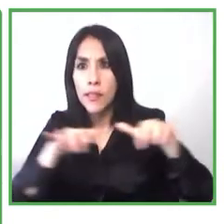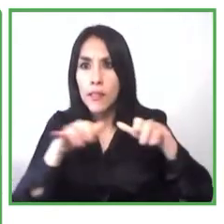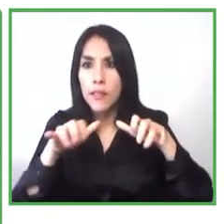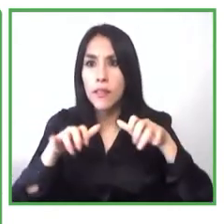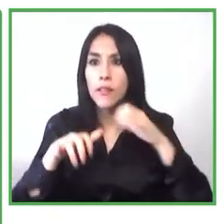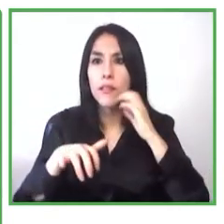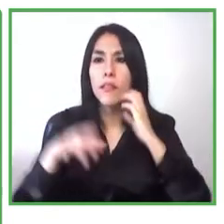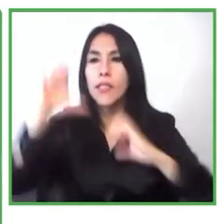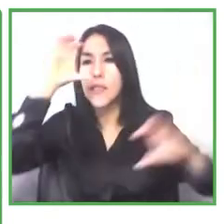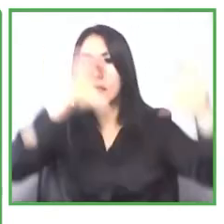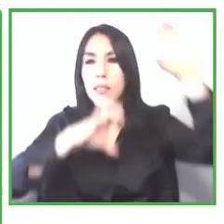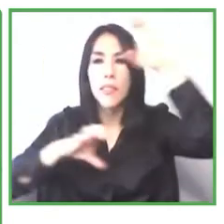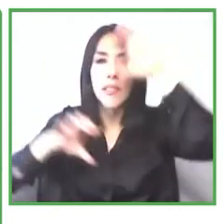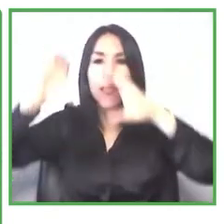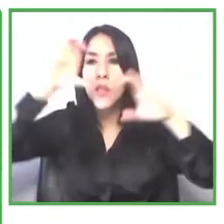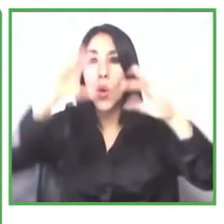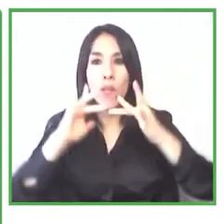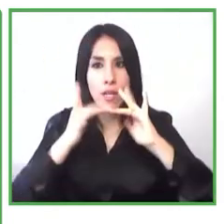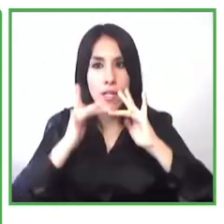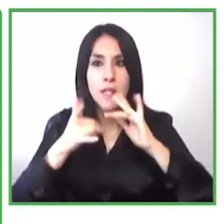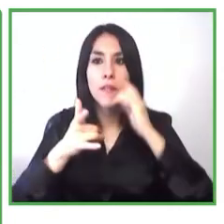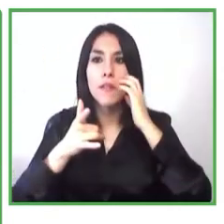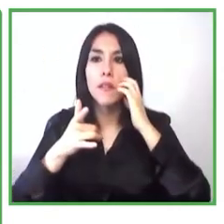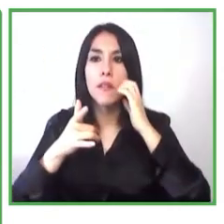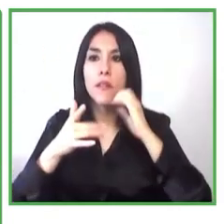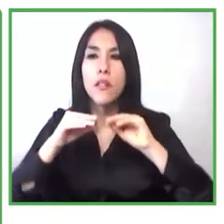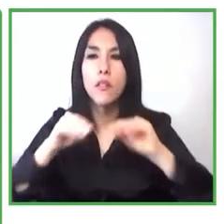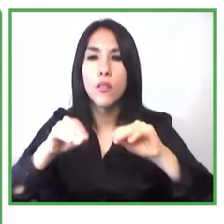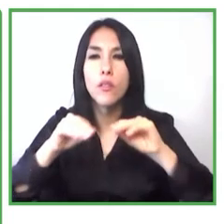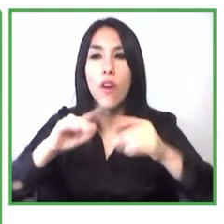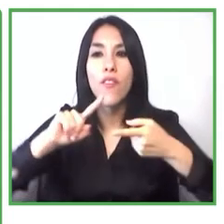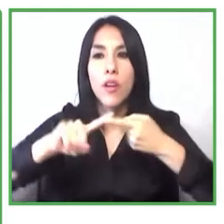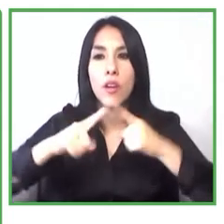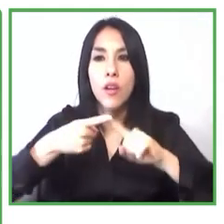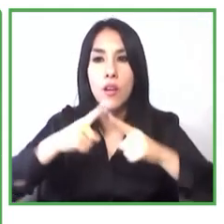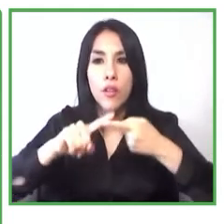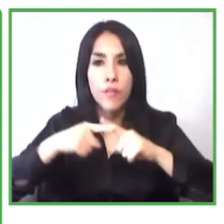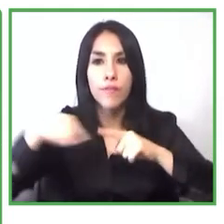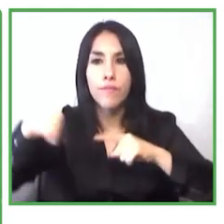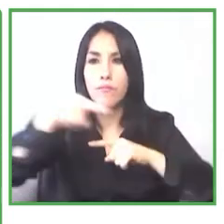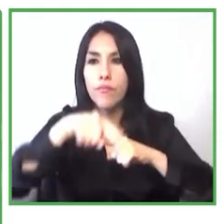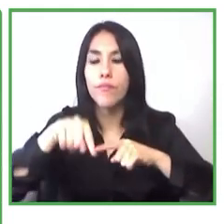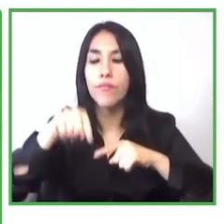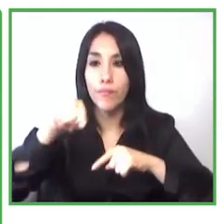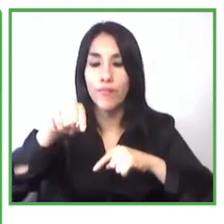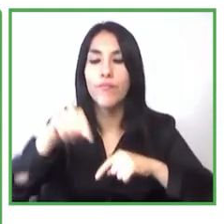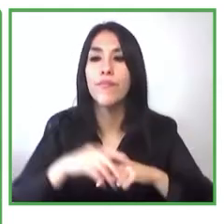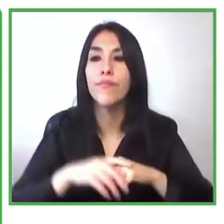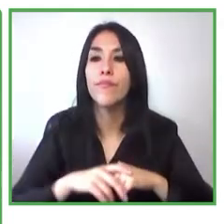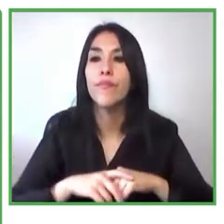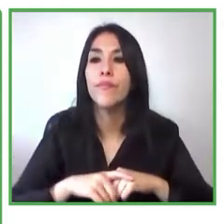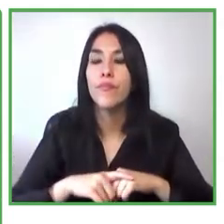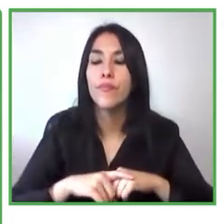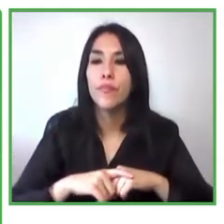herramientas me permitió en un negocio comenzar un negocio en línea